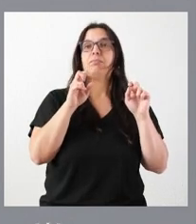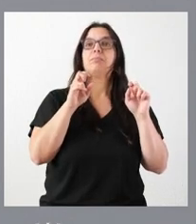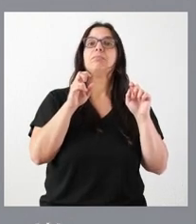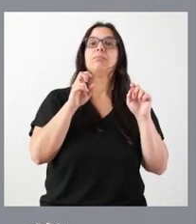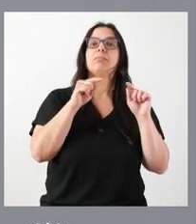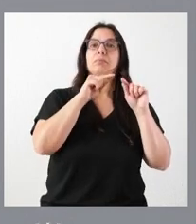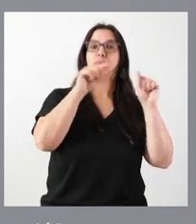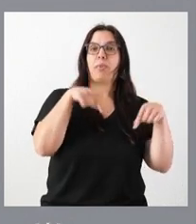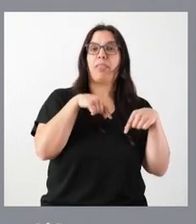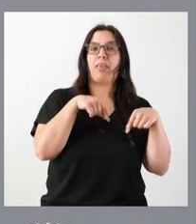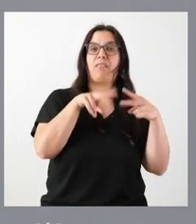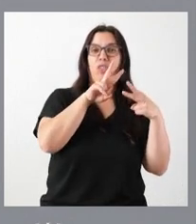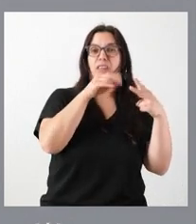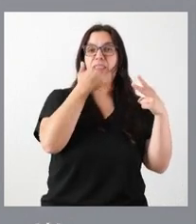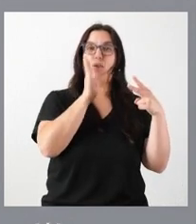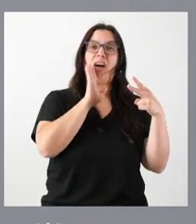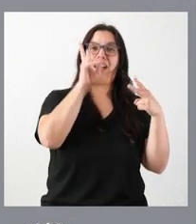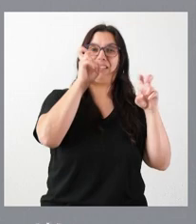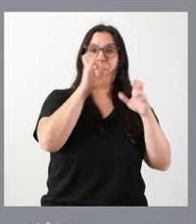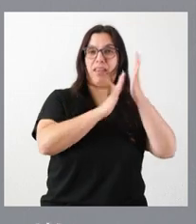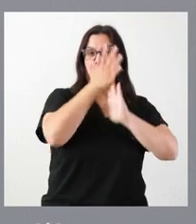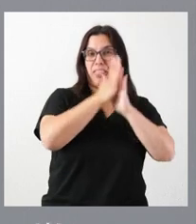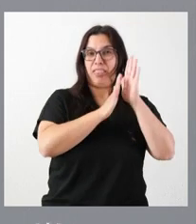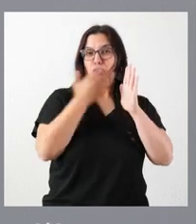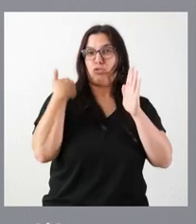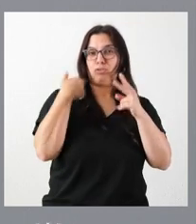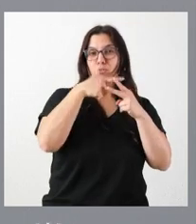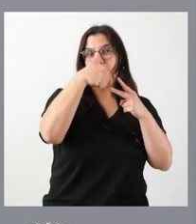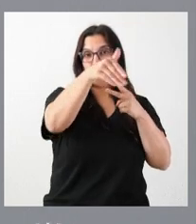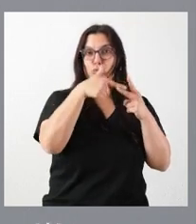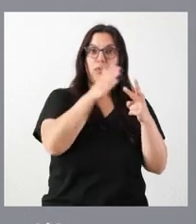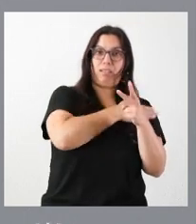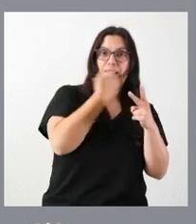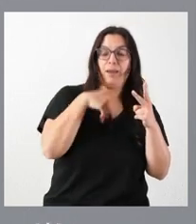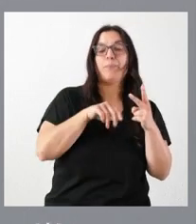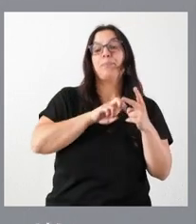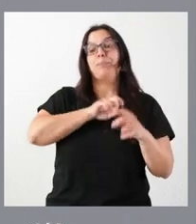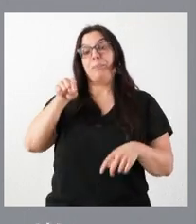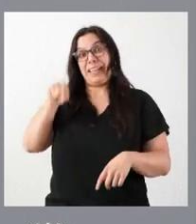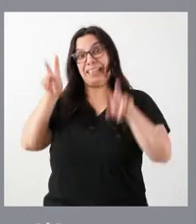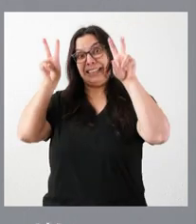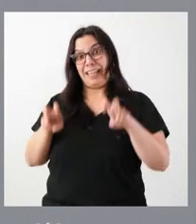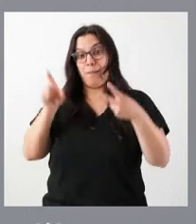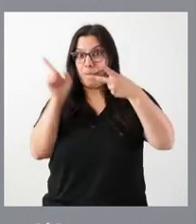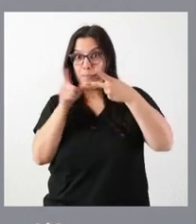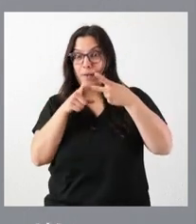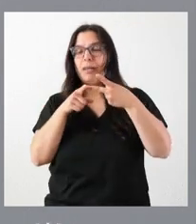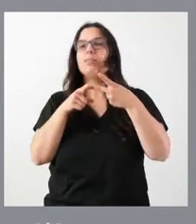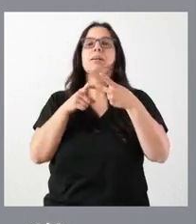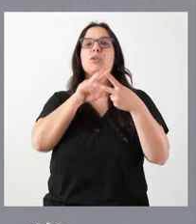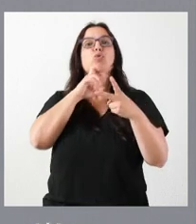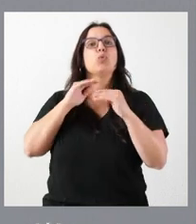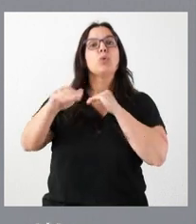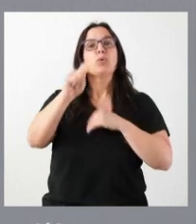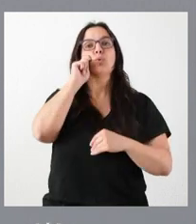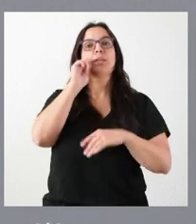inmediato, Valladolid y otra Zamora, ya lo fue el 5 de mayo. Le significo aquí que los planes de sostenibilidad turística